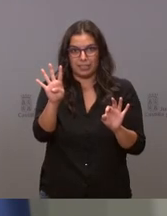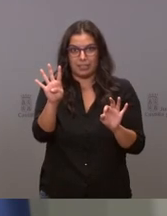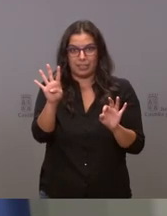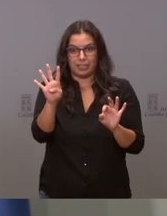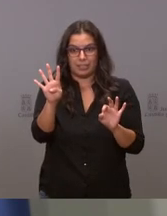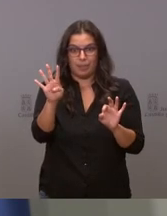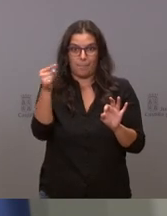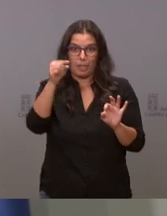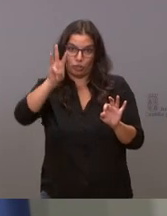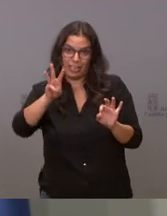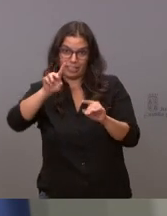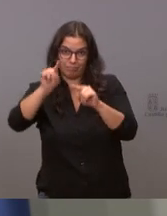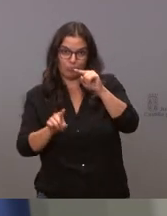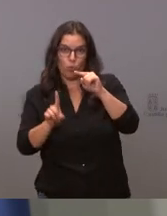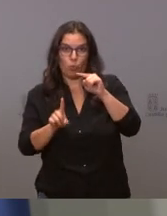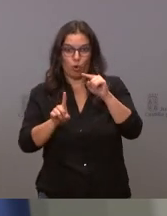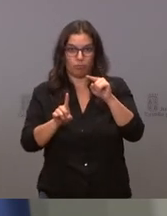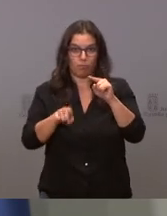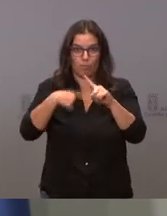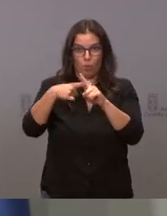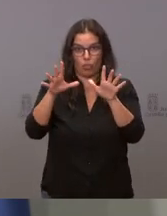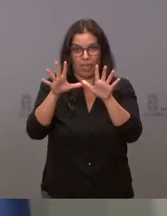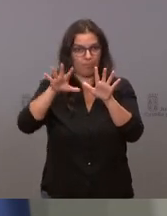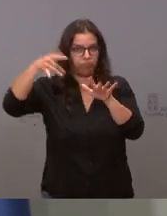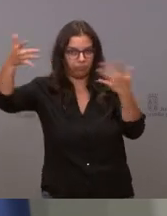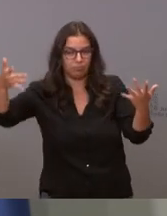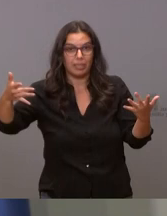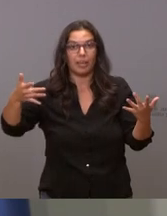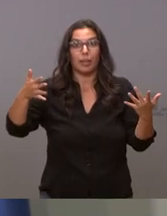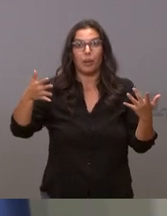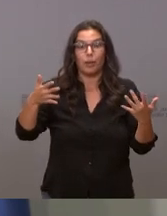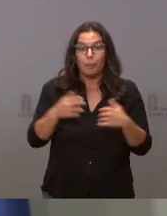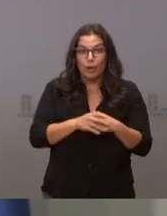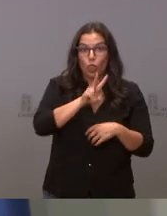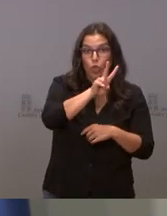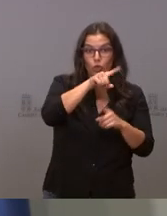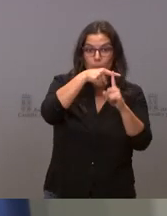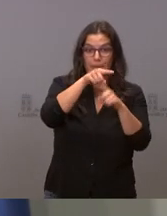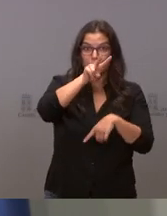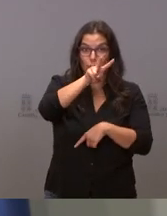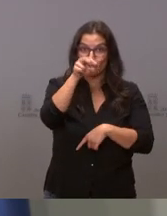uno y multiplicarle por diez pero no puedo hacer que dos y dos sumen 35